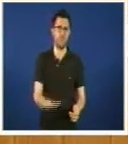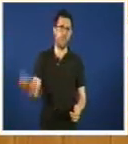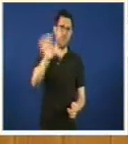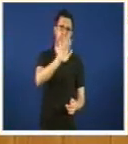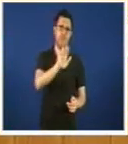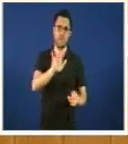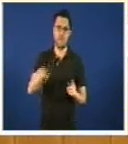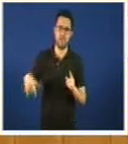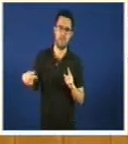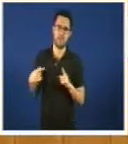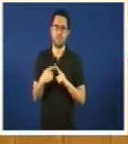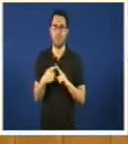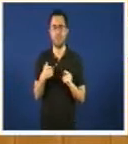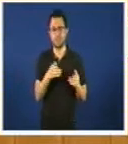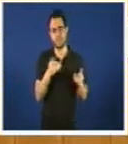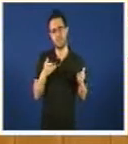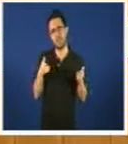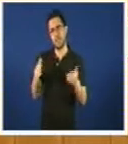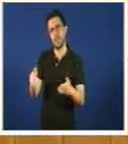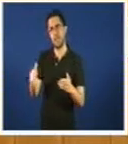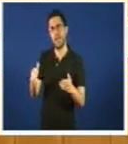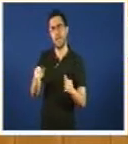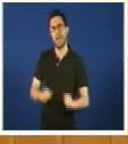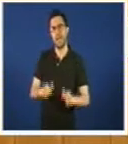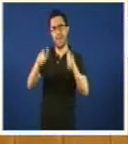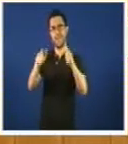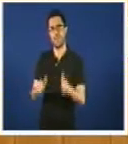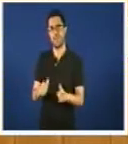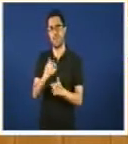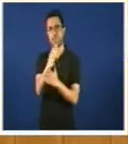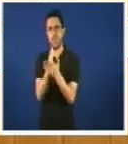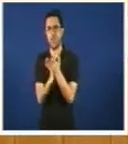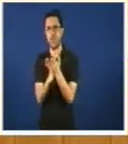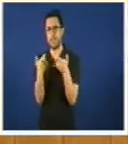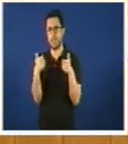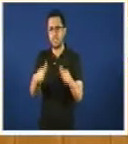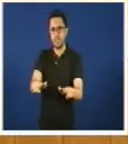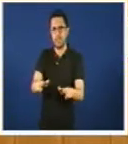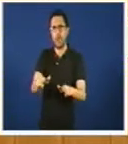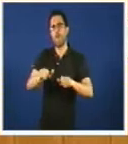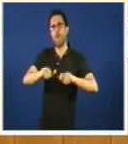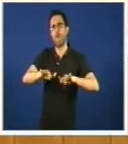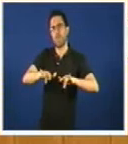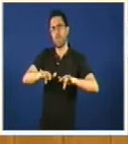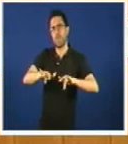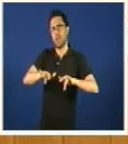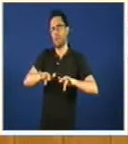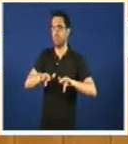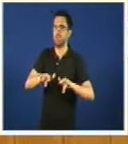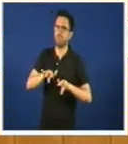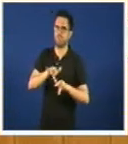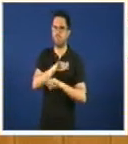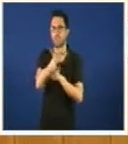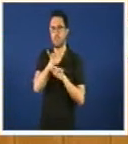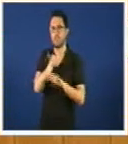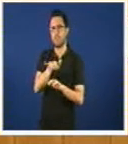destinar unha parte dos edificios á oficinas que é moi cuestionable e vai supoñer unha forro pero logo realmente